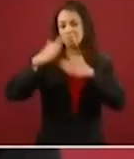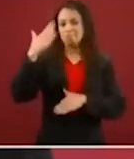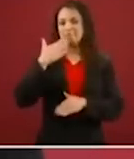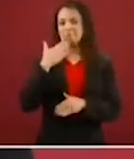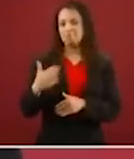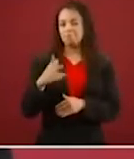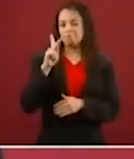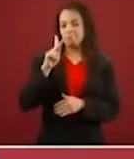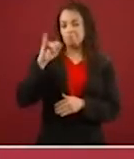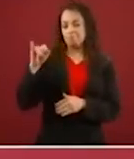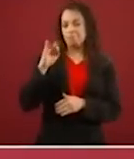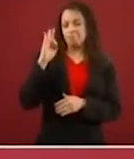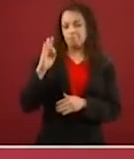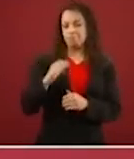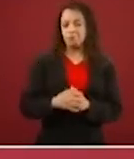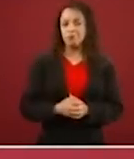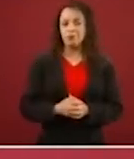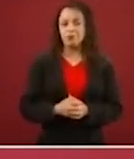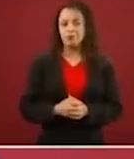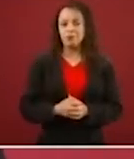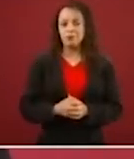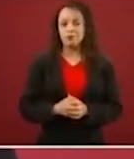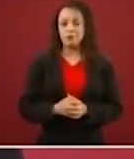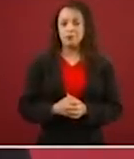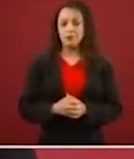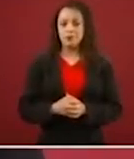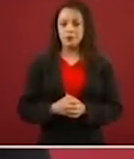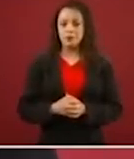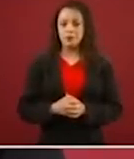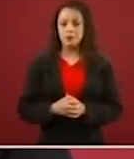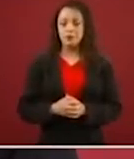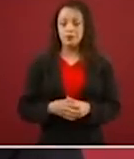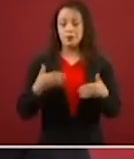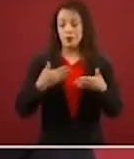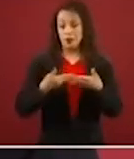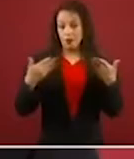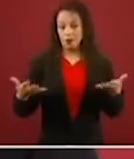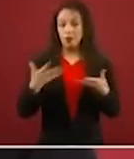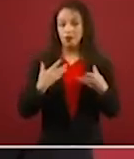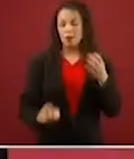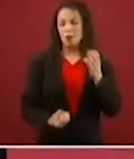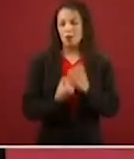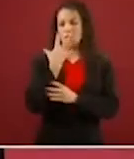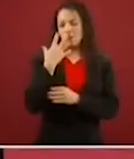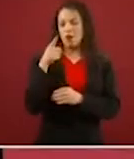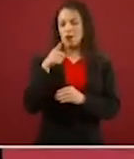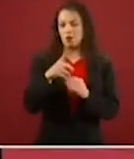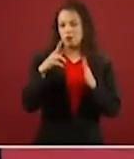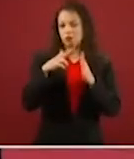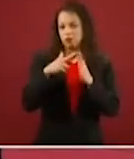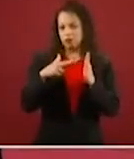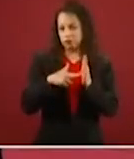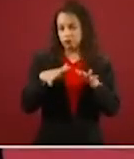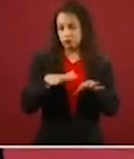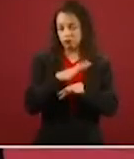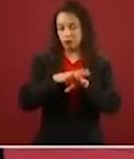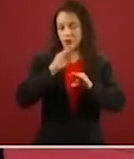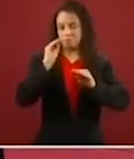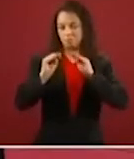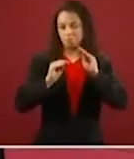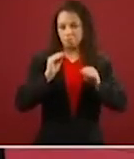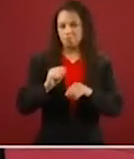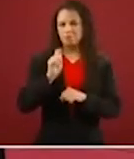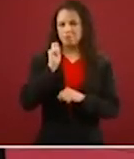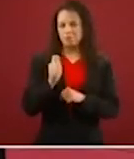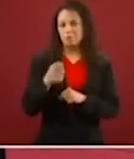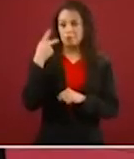de la Federación. Además, emprender ahora una reforma que modifique la estructura de